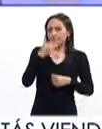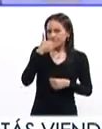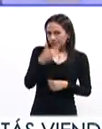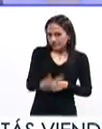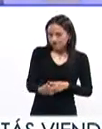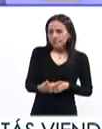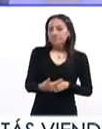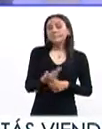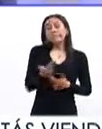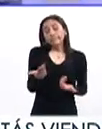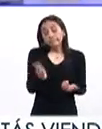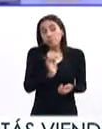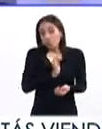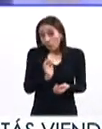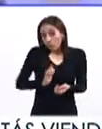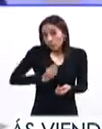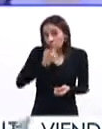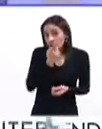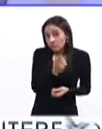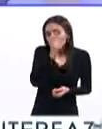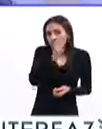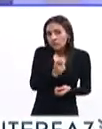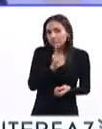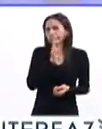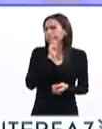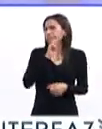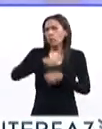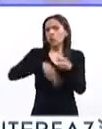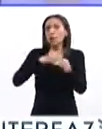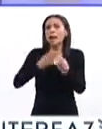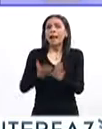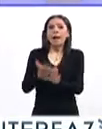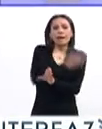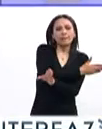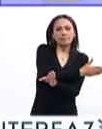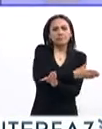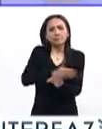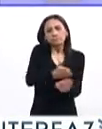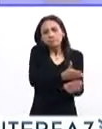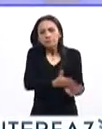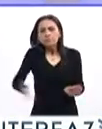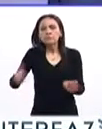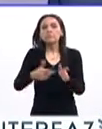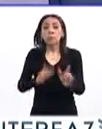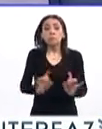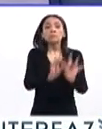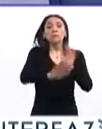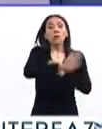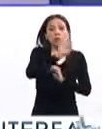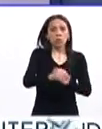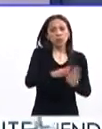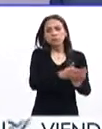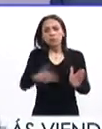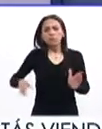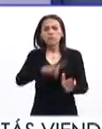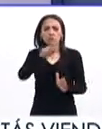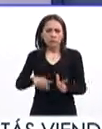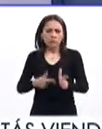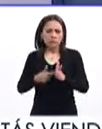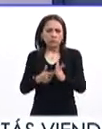pena poderlo decir así, común y corriente a como lo estabas haciendo antes de esta pérdida? Ok, pues es